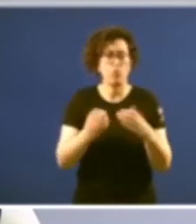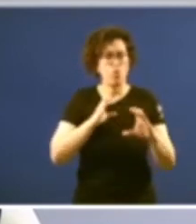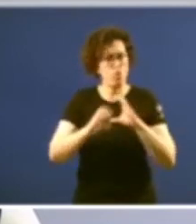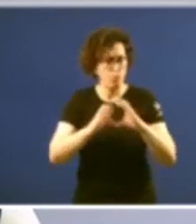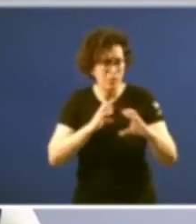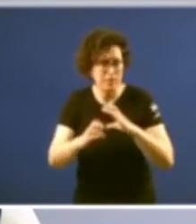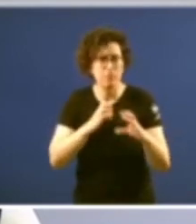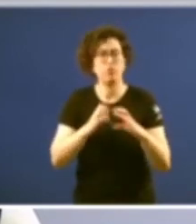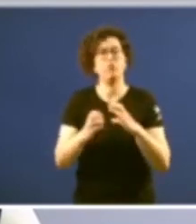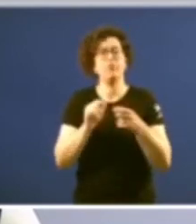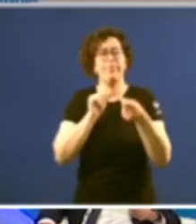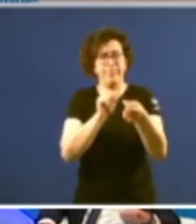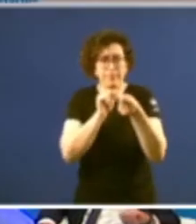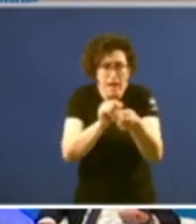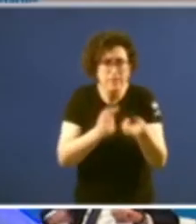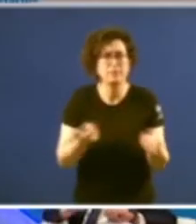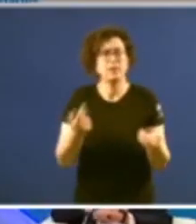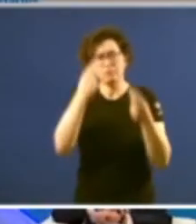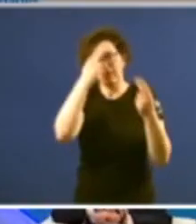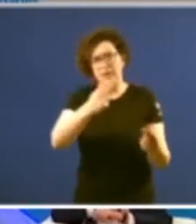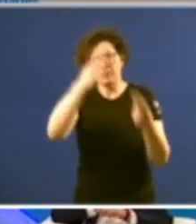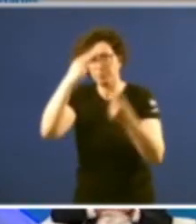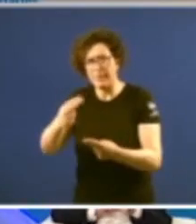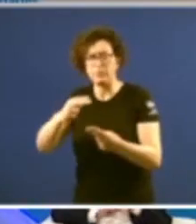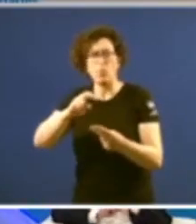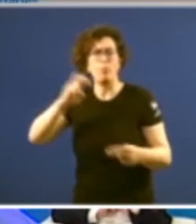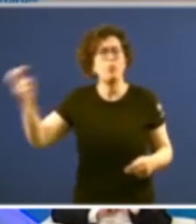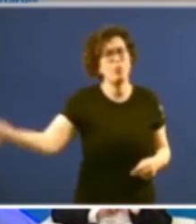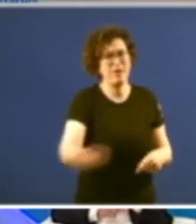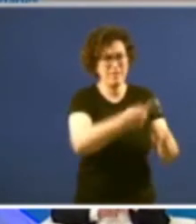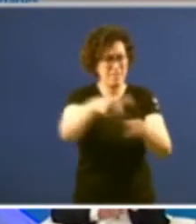debate respeto pluralidade